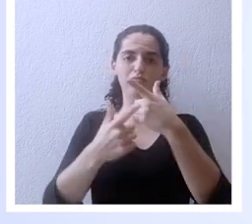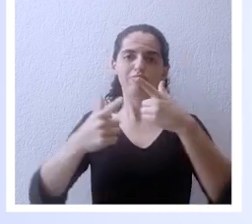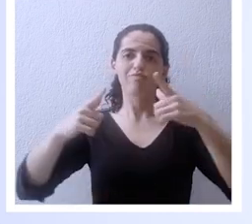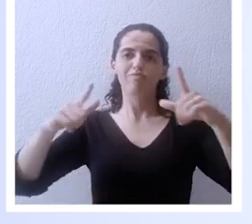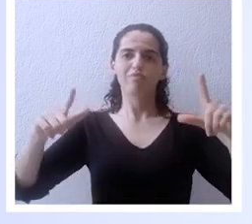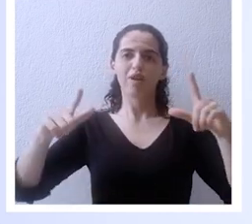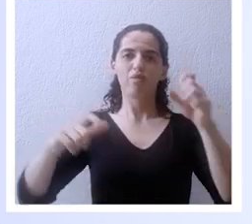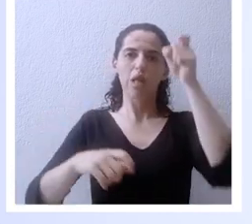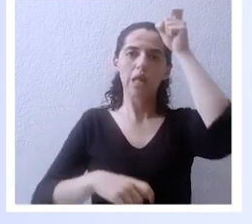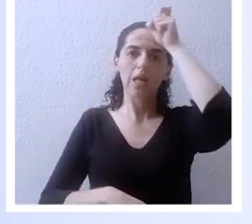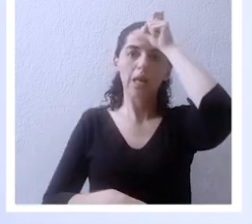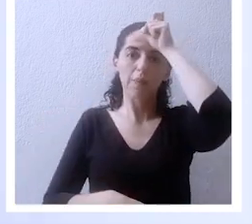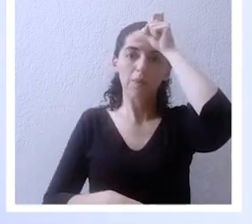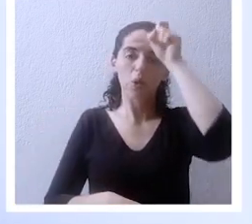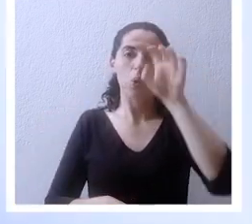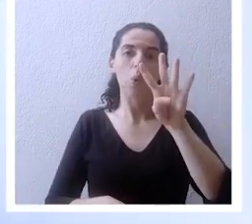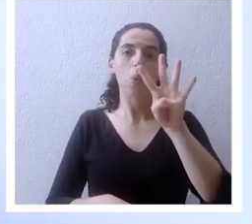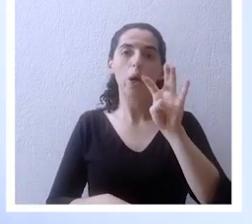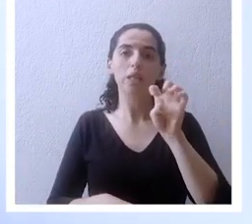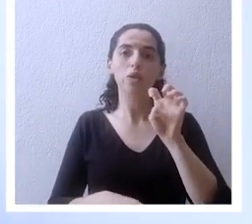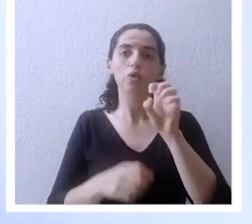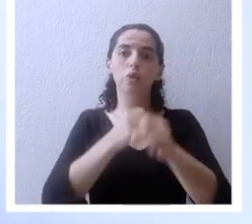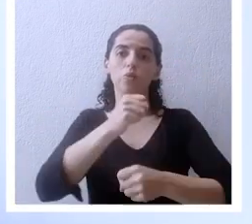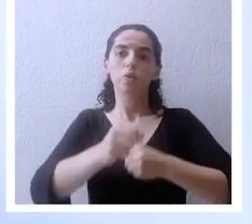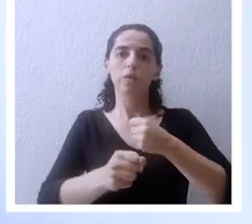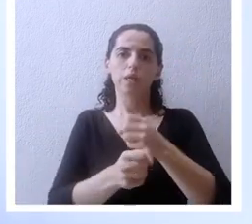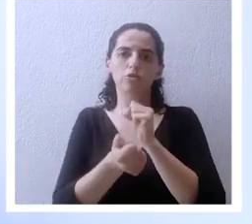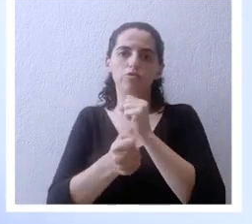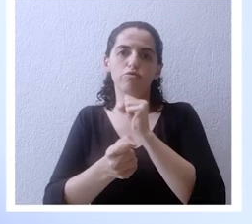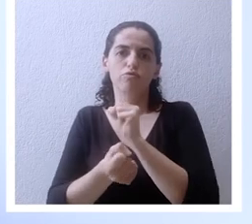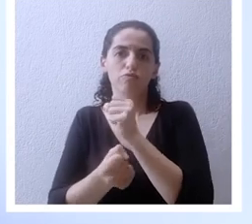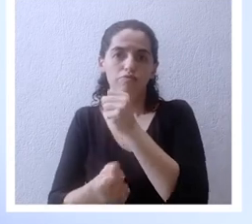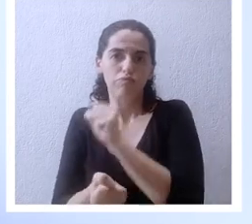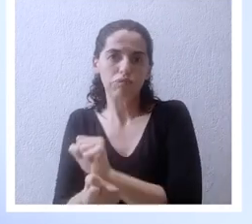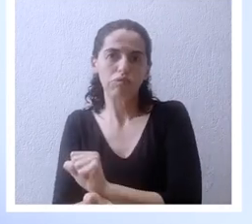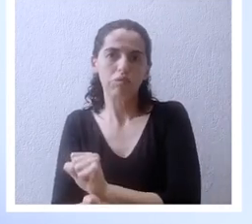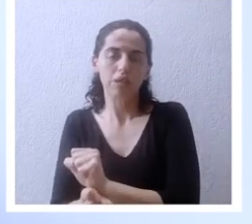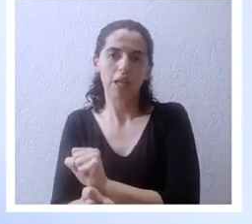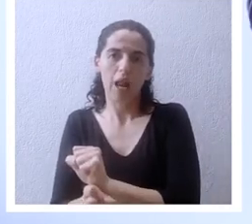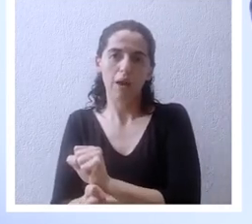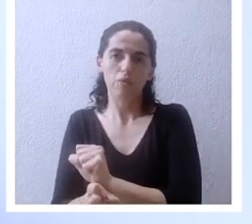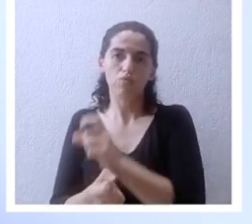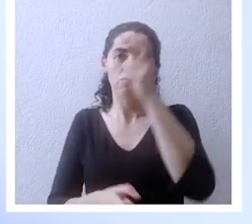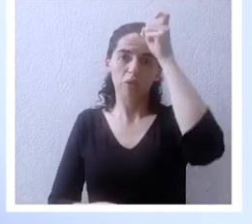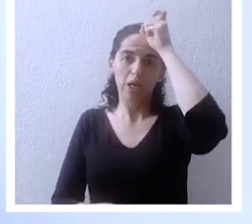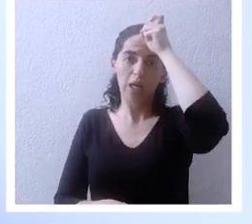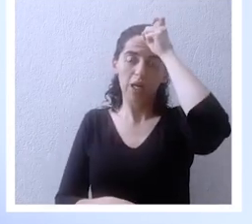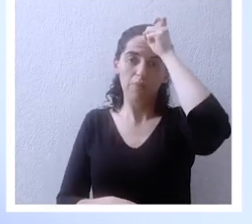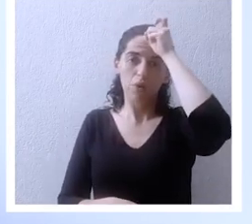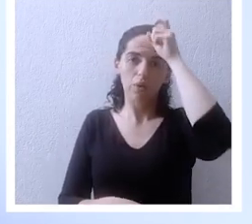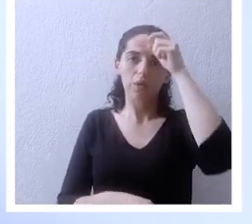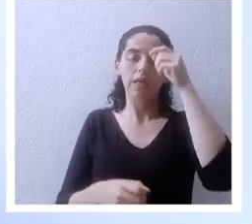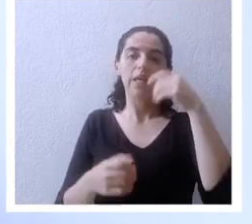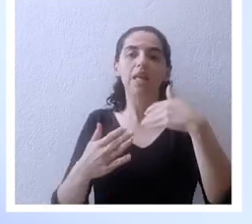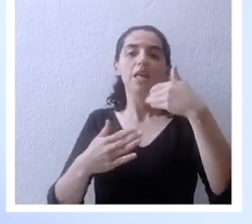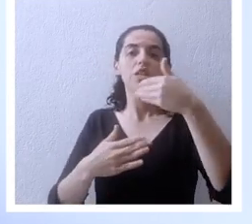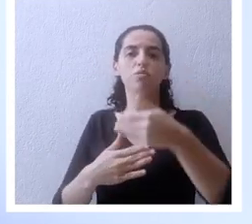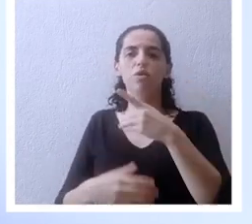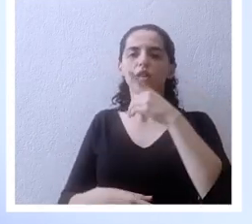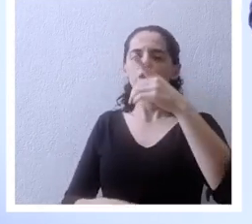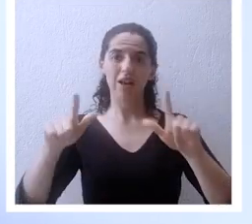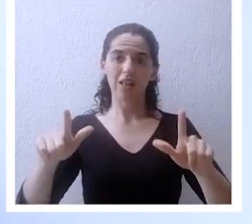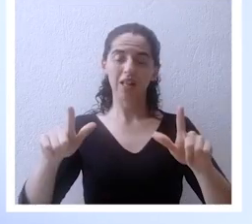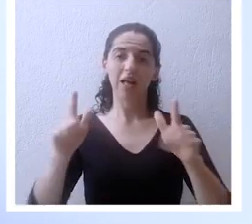400 años de ser esclavos en Egipto y después de este tiempo el Señor escucha, levanta a